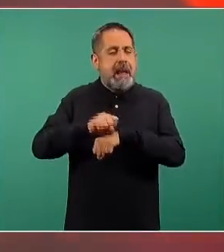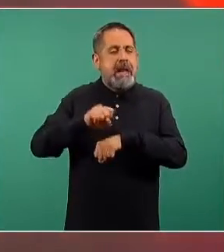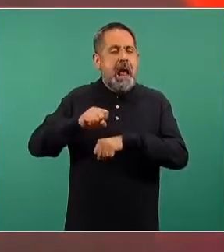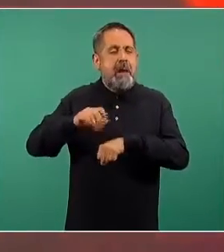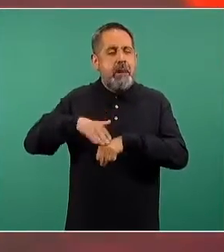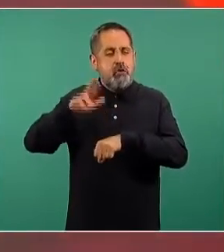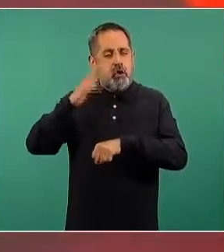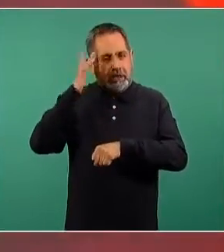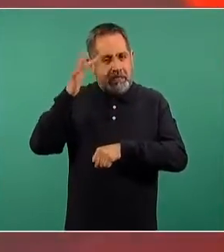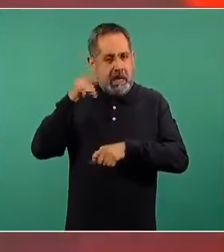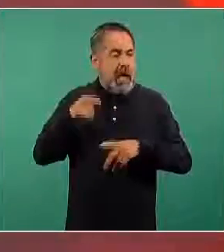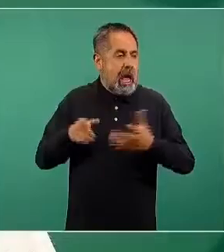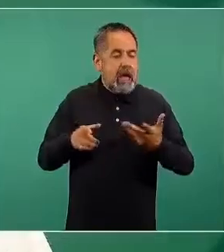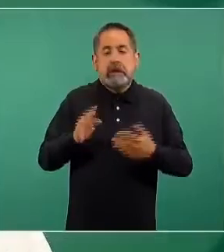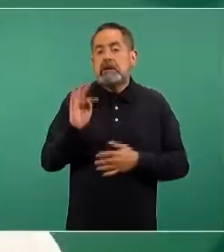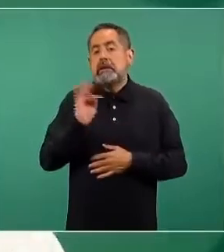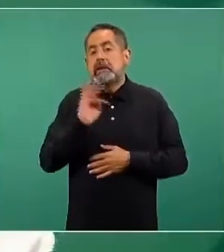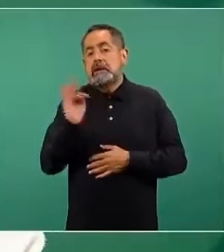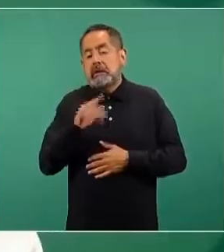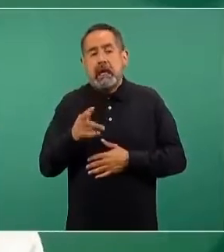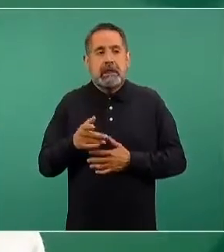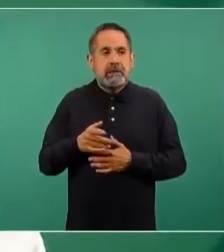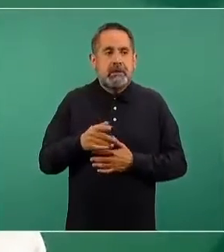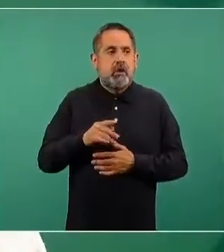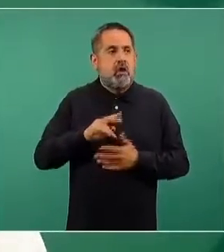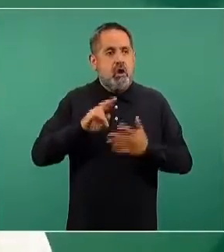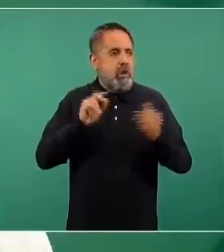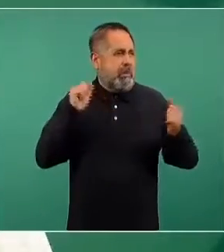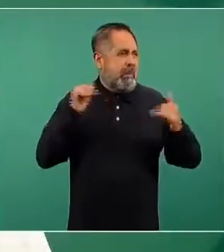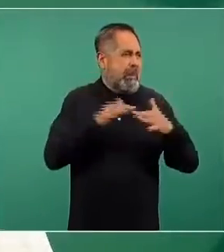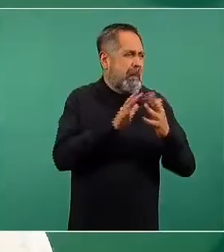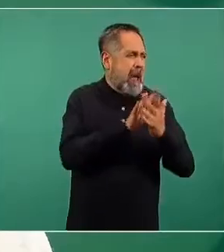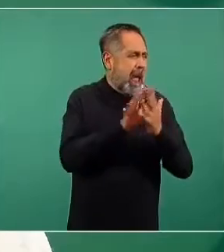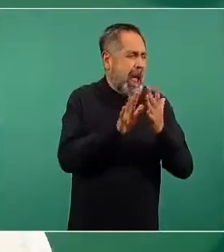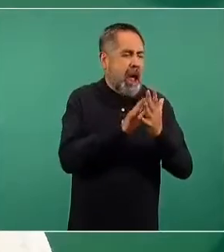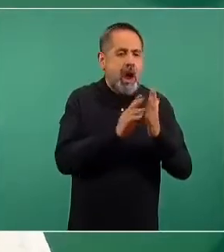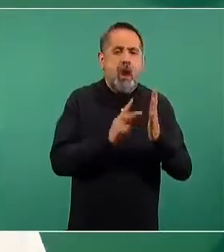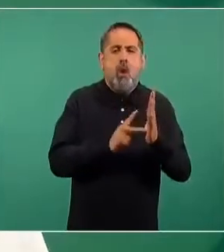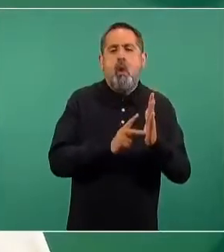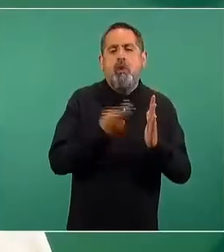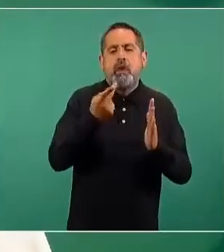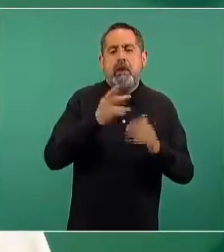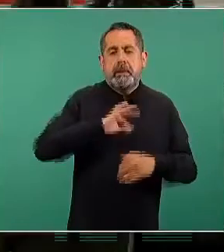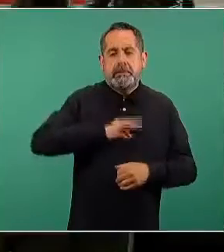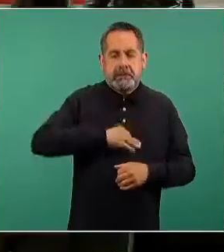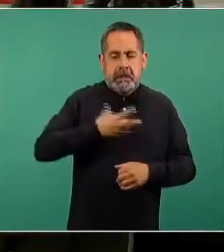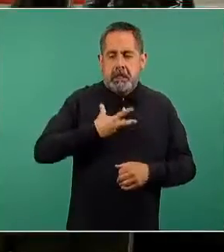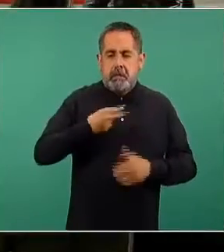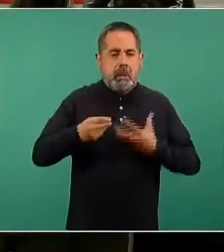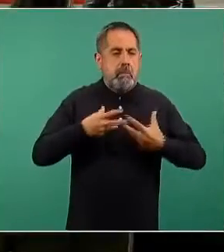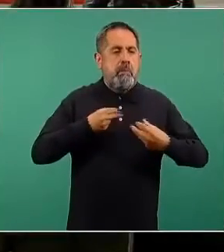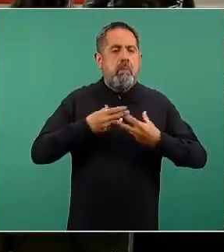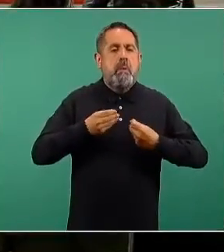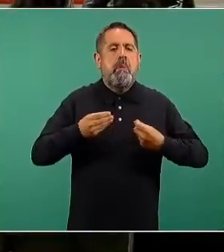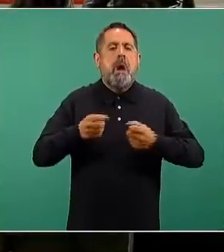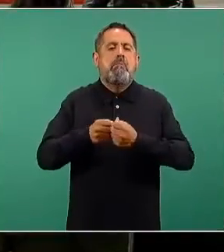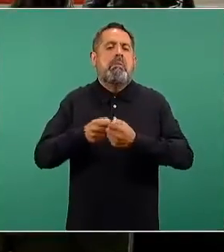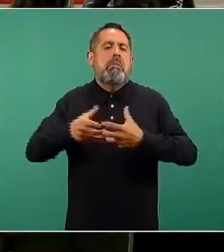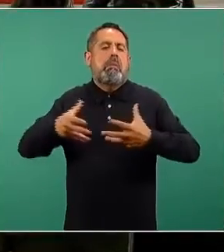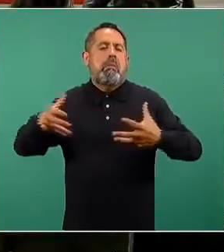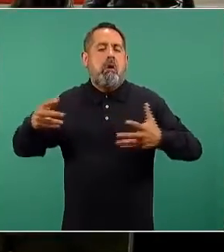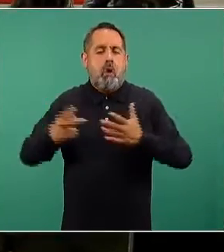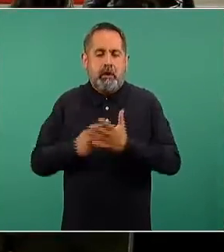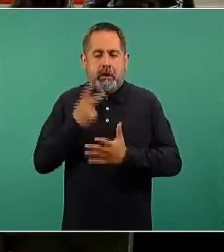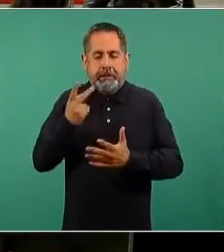pueden contribuir a la propagación de la enfermedad. Y en ese sentido, las